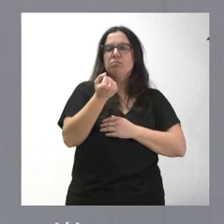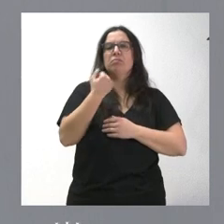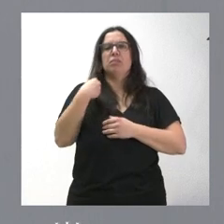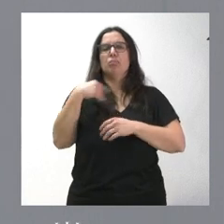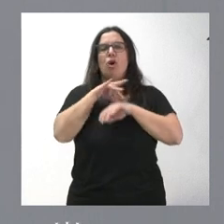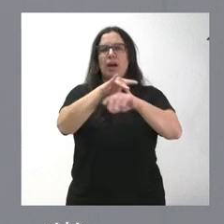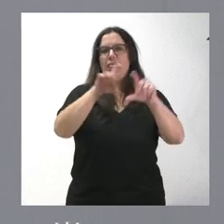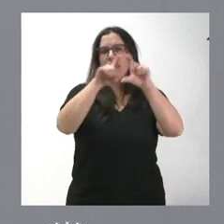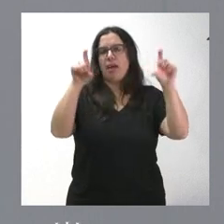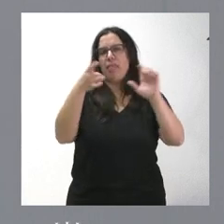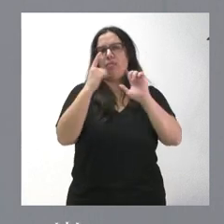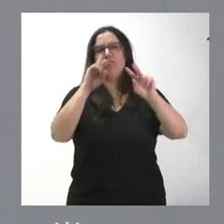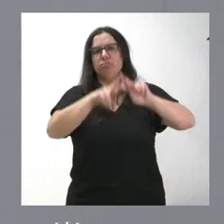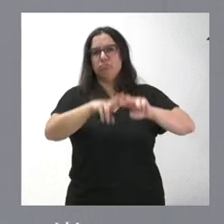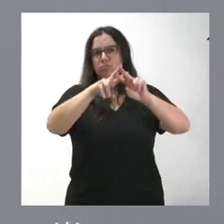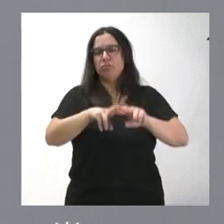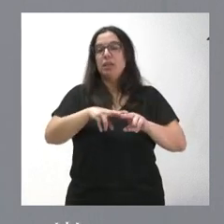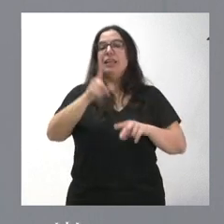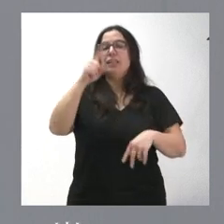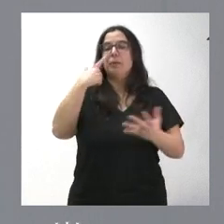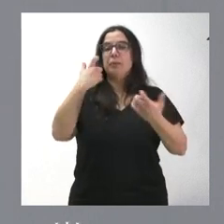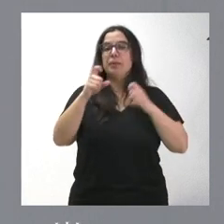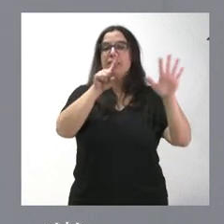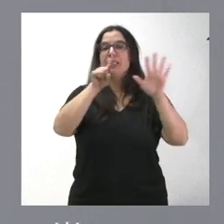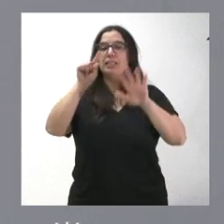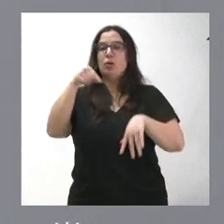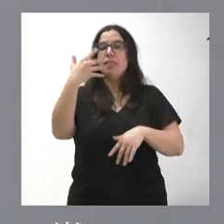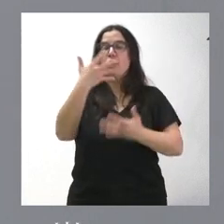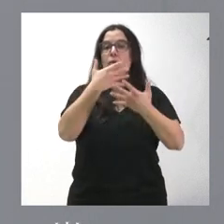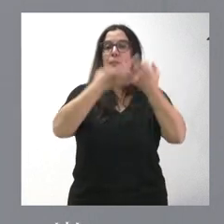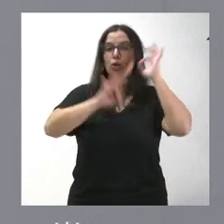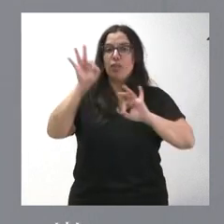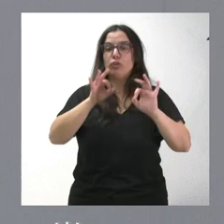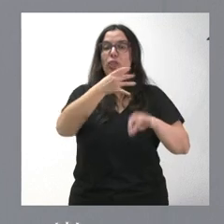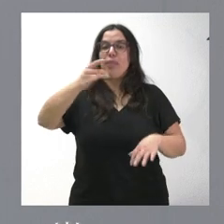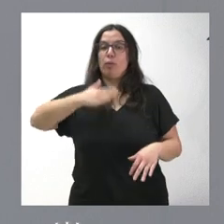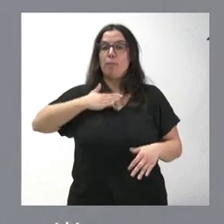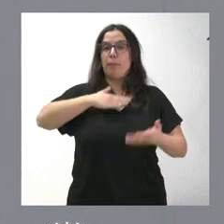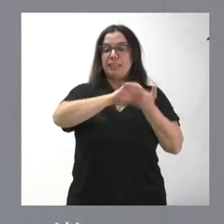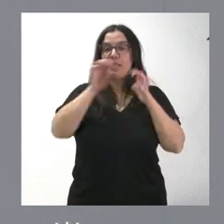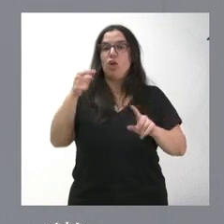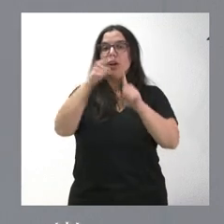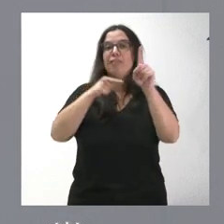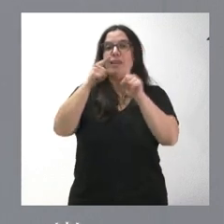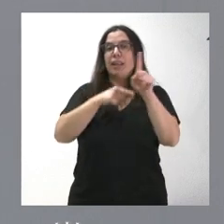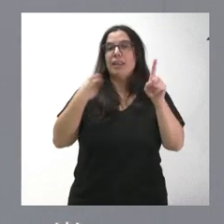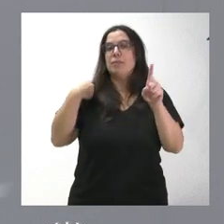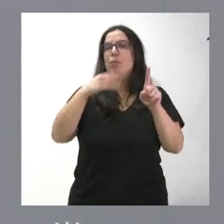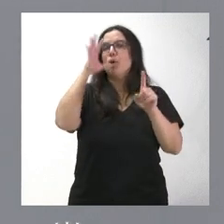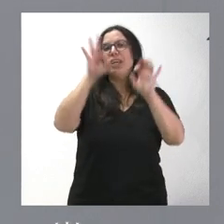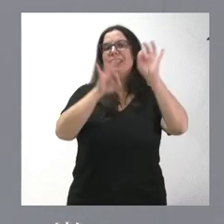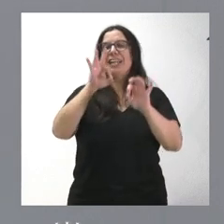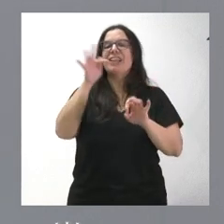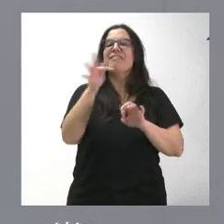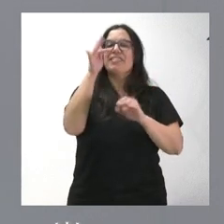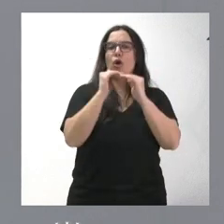Moody's y significarles que el 76,5% de toda la deuda de Castilla y León está referenciada a tipo de interés fijo.